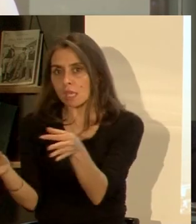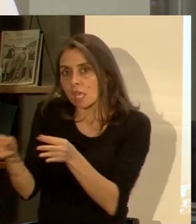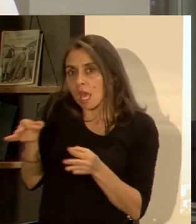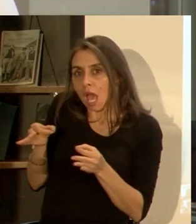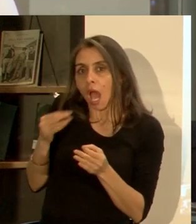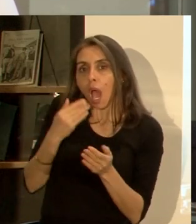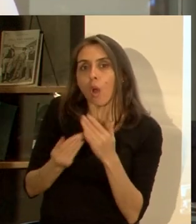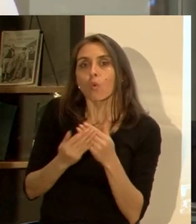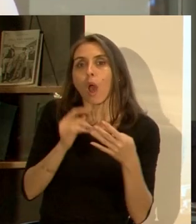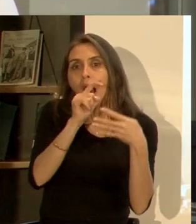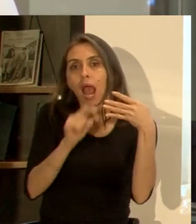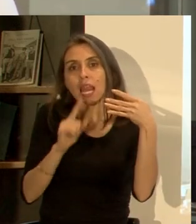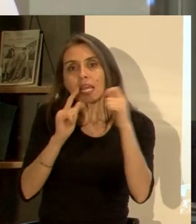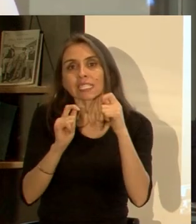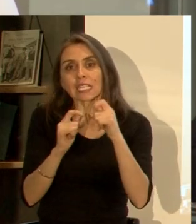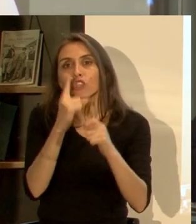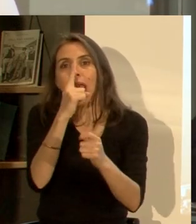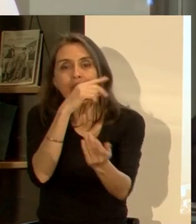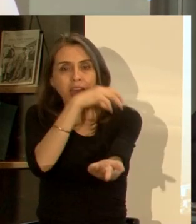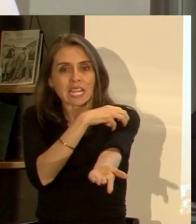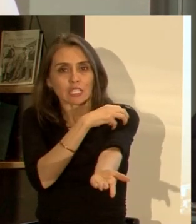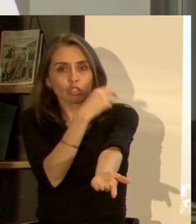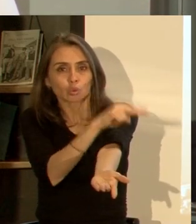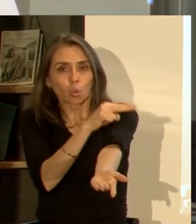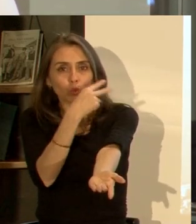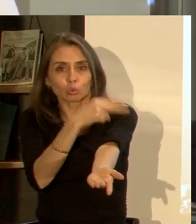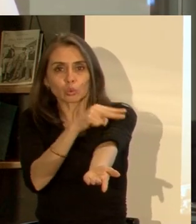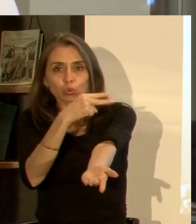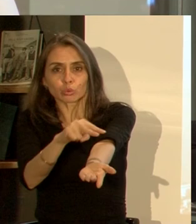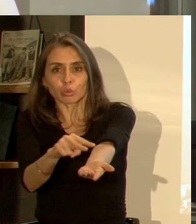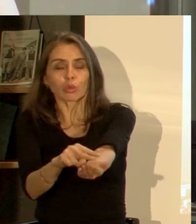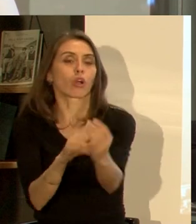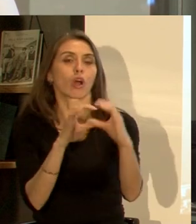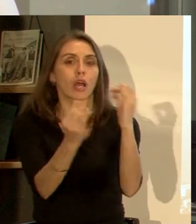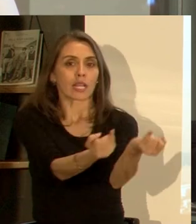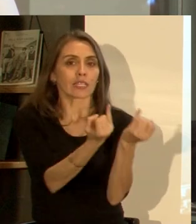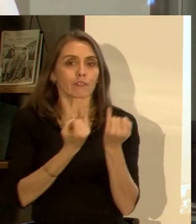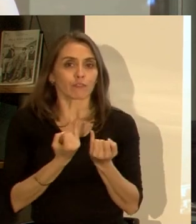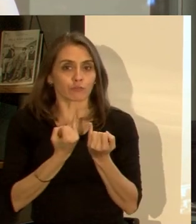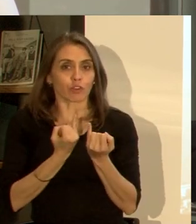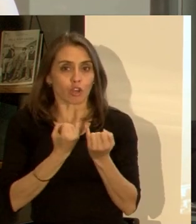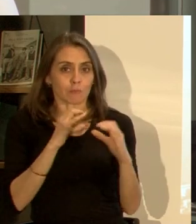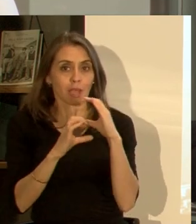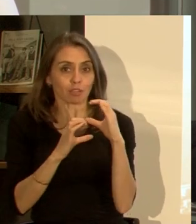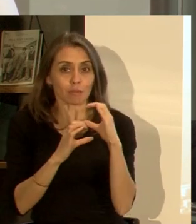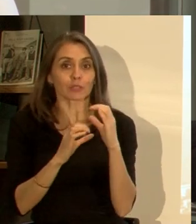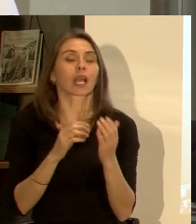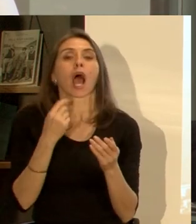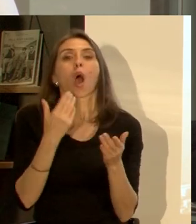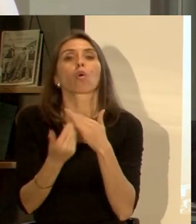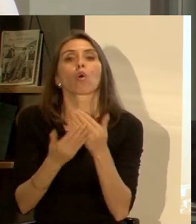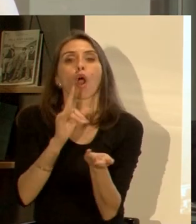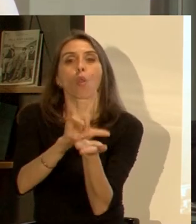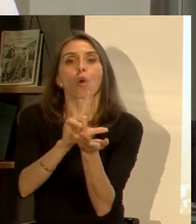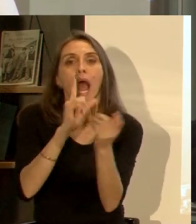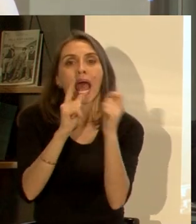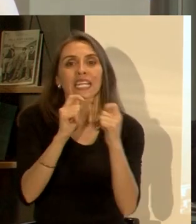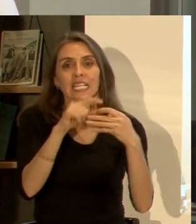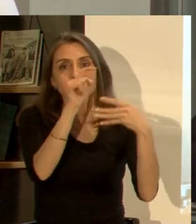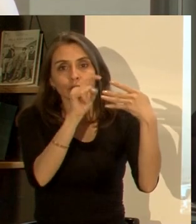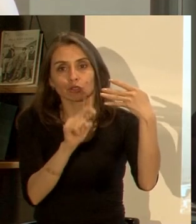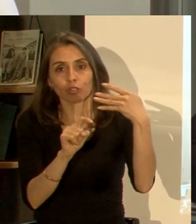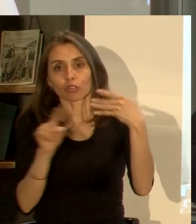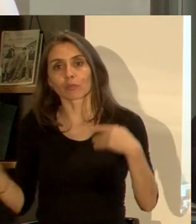cuáles son sus riesgos prioritarios por región y la idea es establecer una comunicación de riesgo específica en cada una de ellas dependiendo de ese riesgo como tú lo